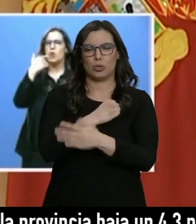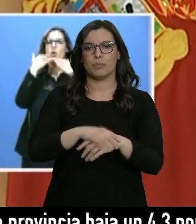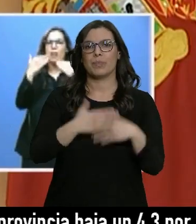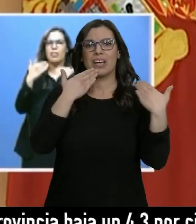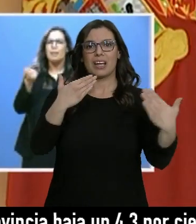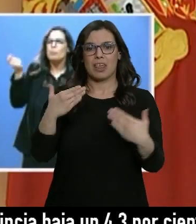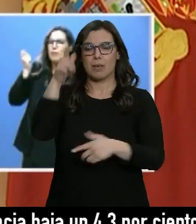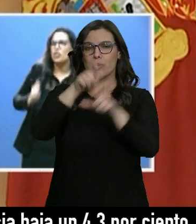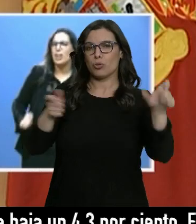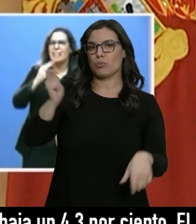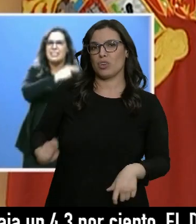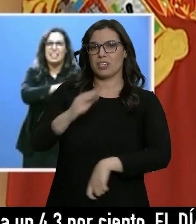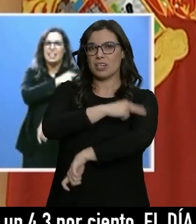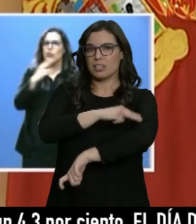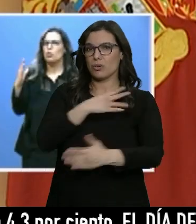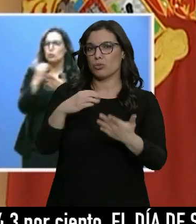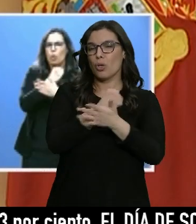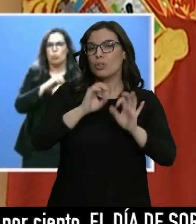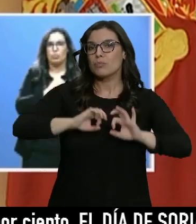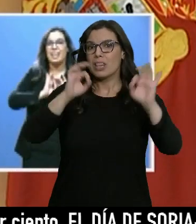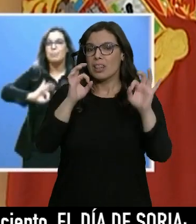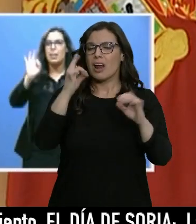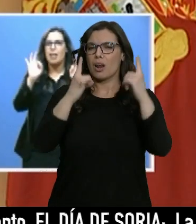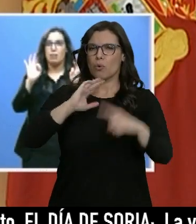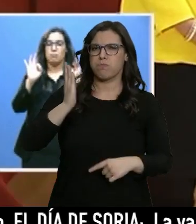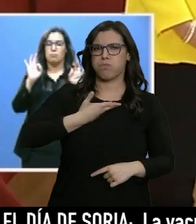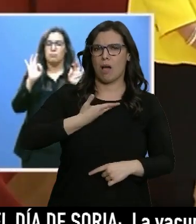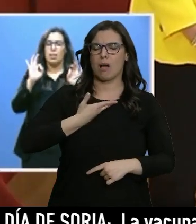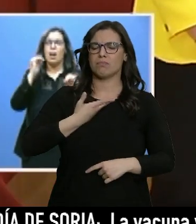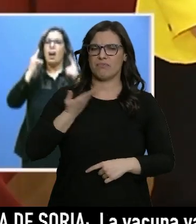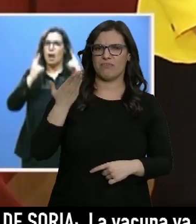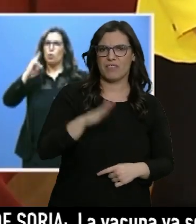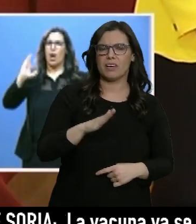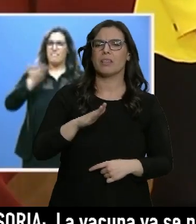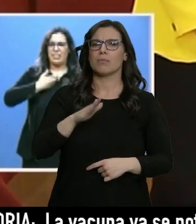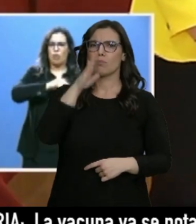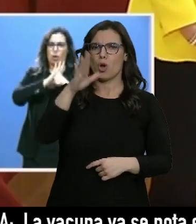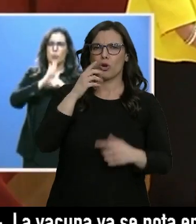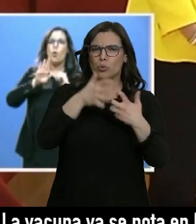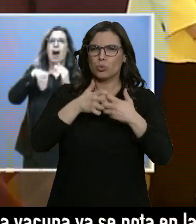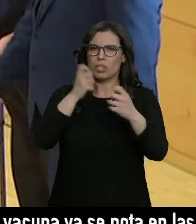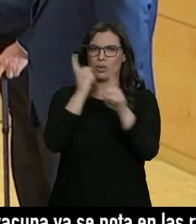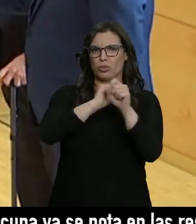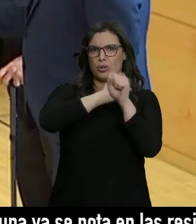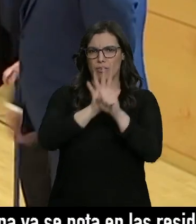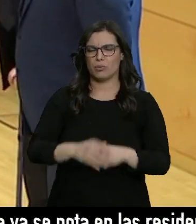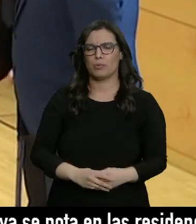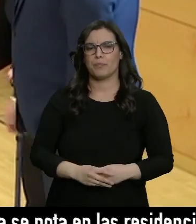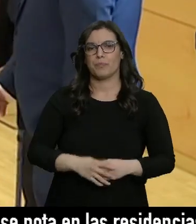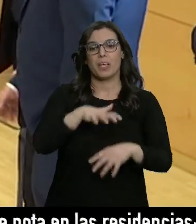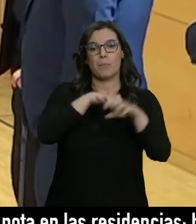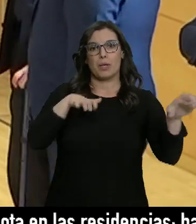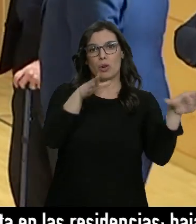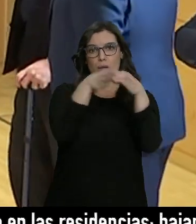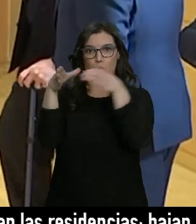lugar a todos los sanitarios, especialmente a quienes han pagado con su vida por frenar este maldito virus. La mayoría de